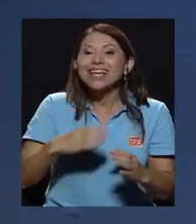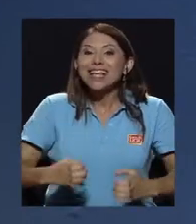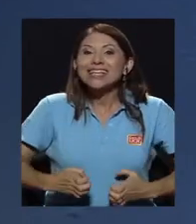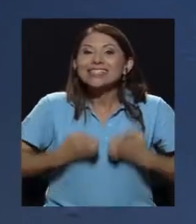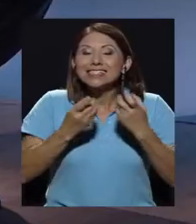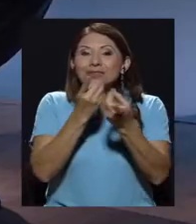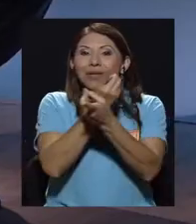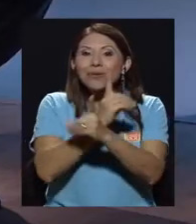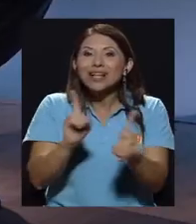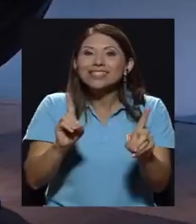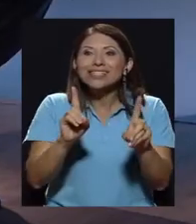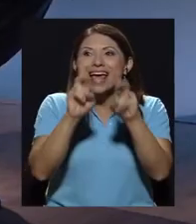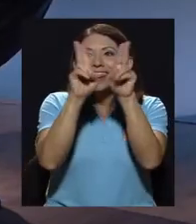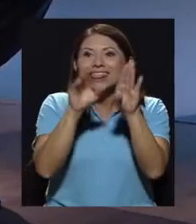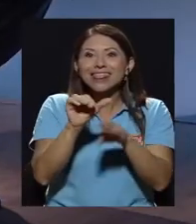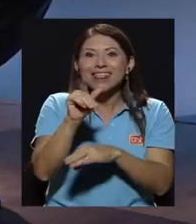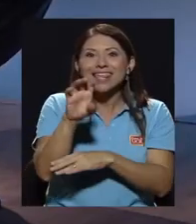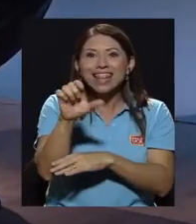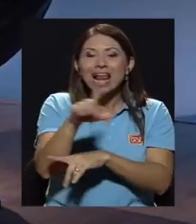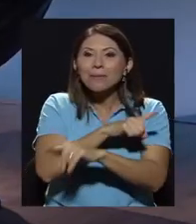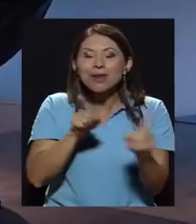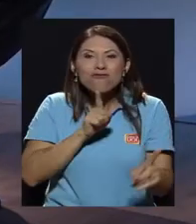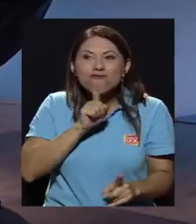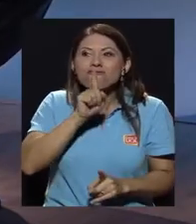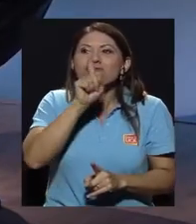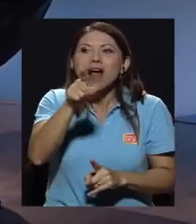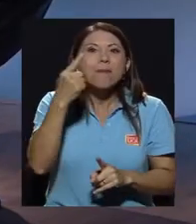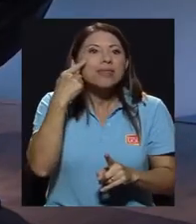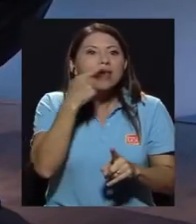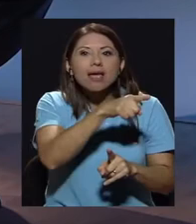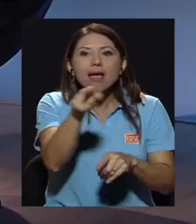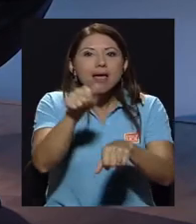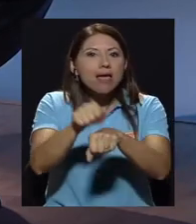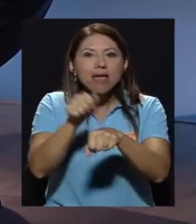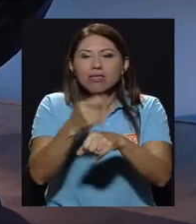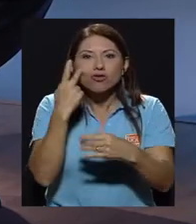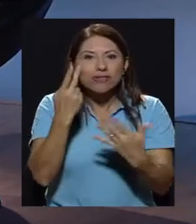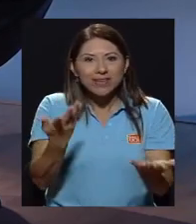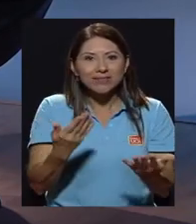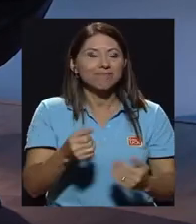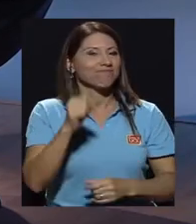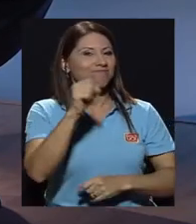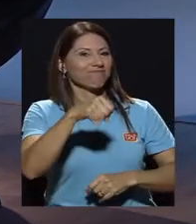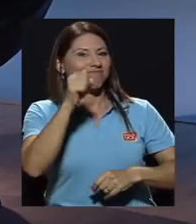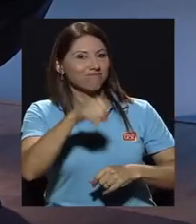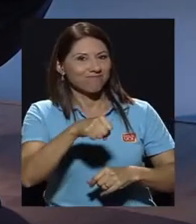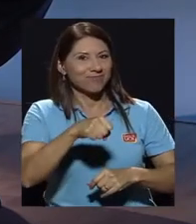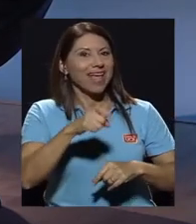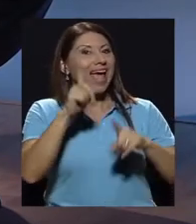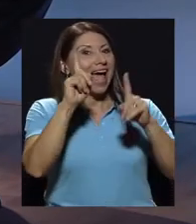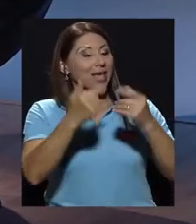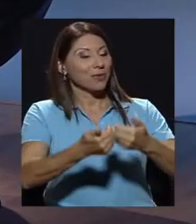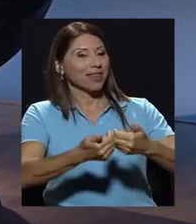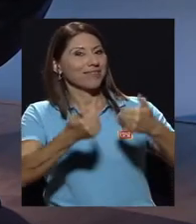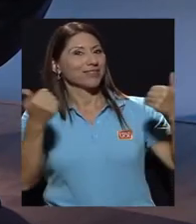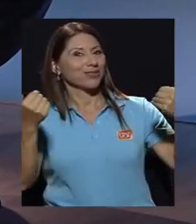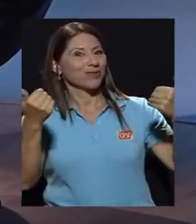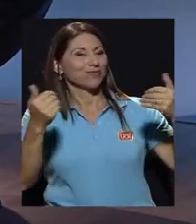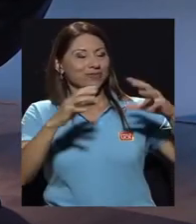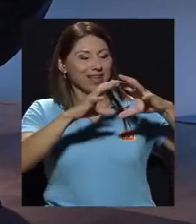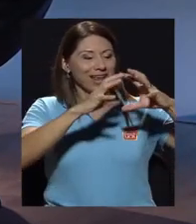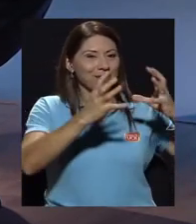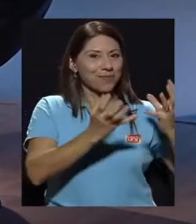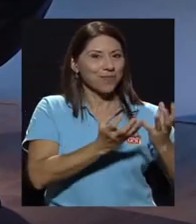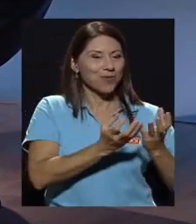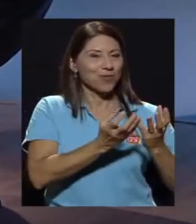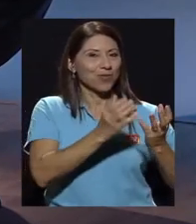digital que no se ve plasmada en la realidad costarricense. Precisamente, hay una división del mundo digital, por